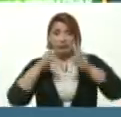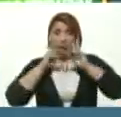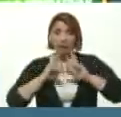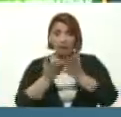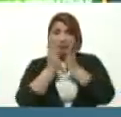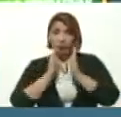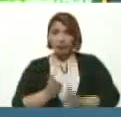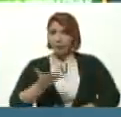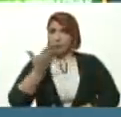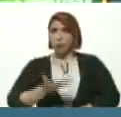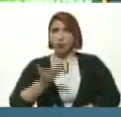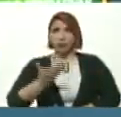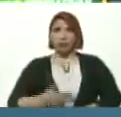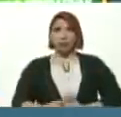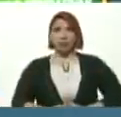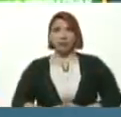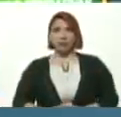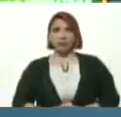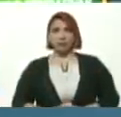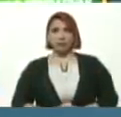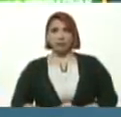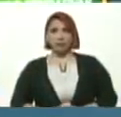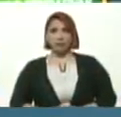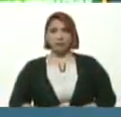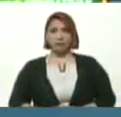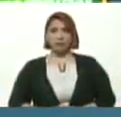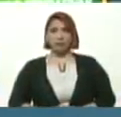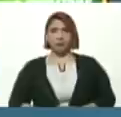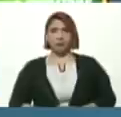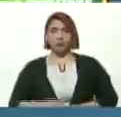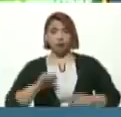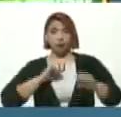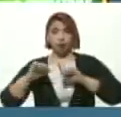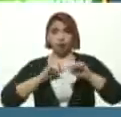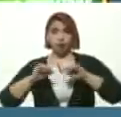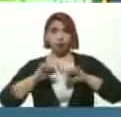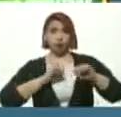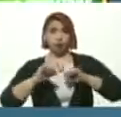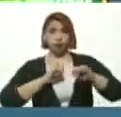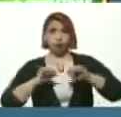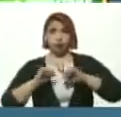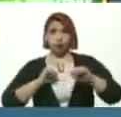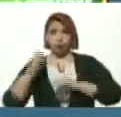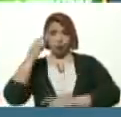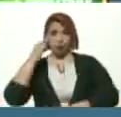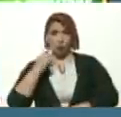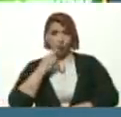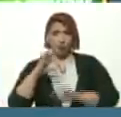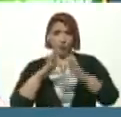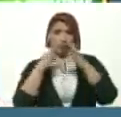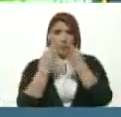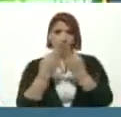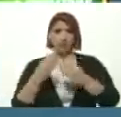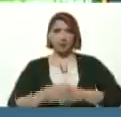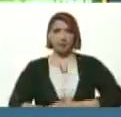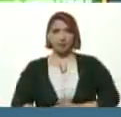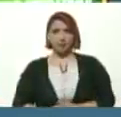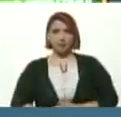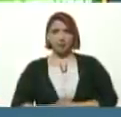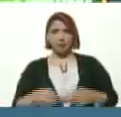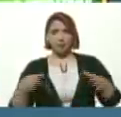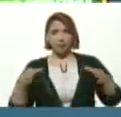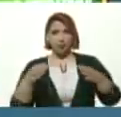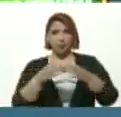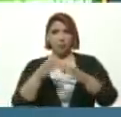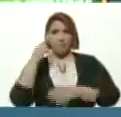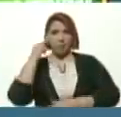importantes Con el movimiento Bolivariano De familia Con la organización